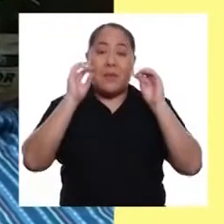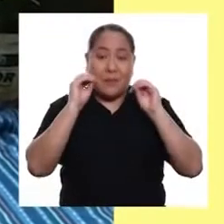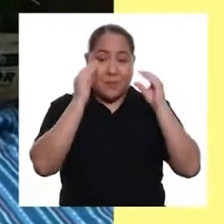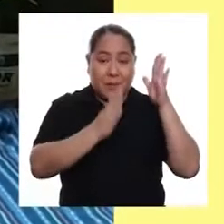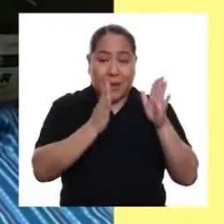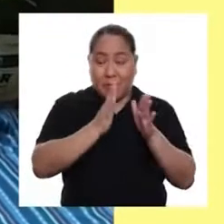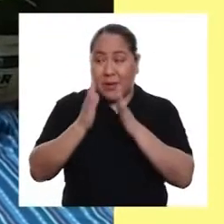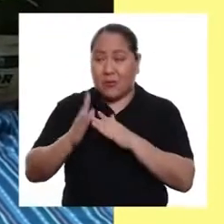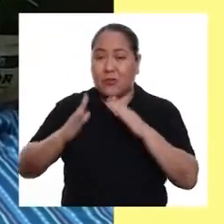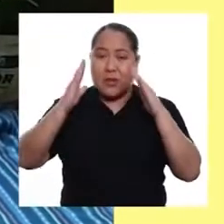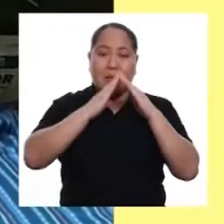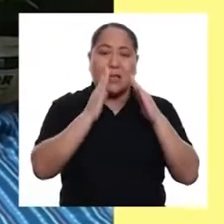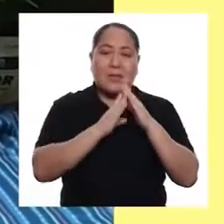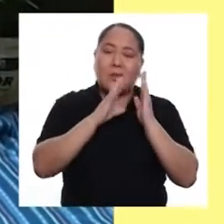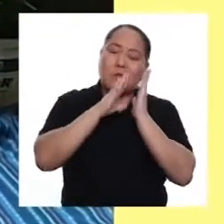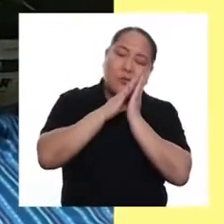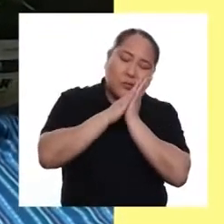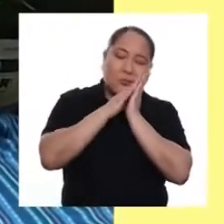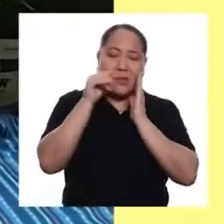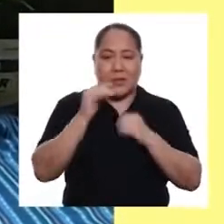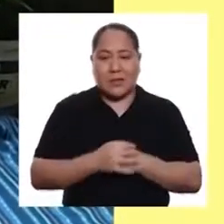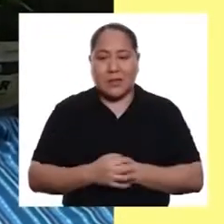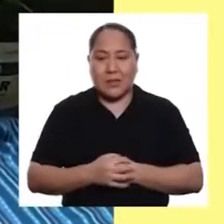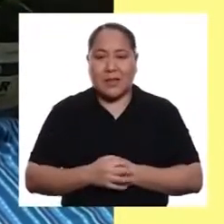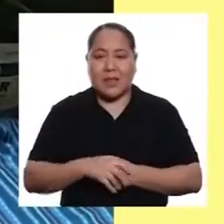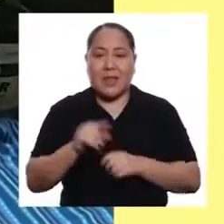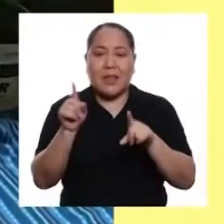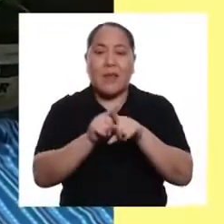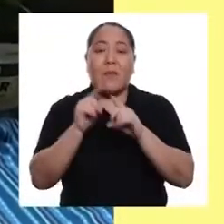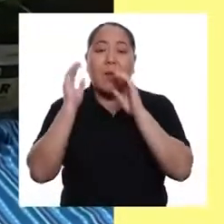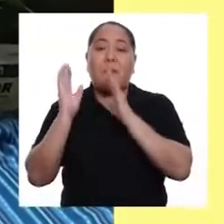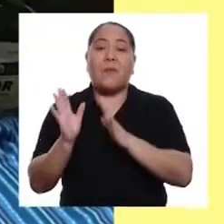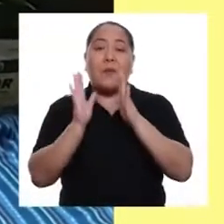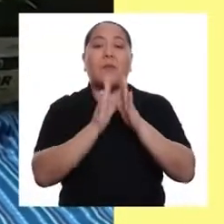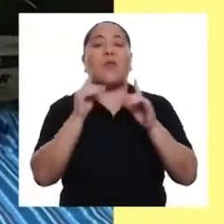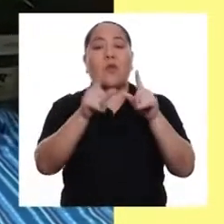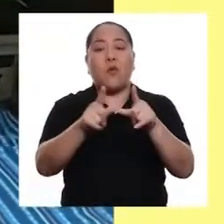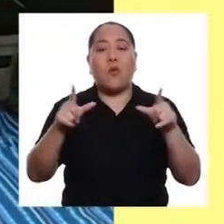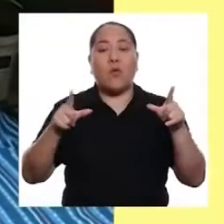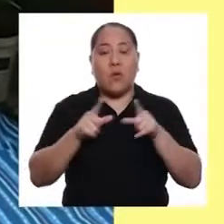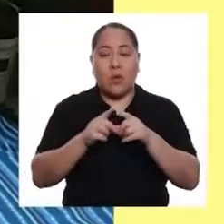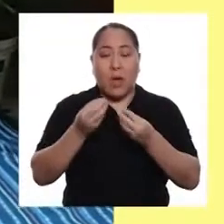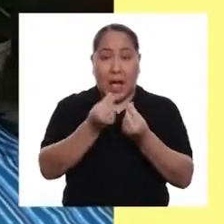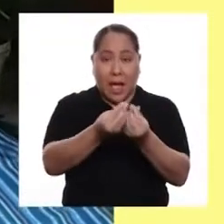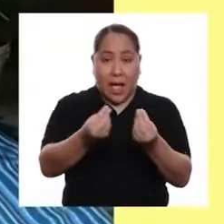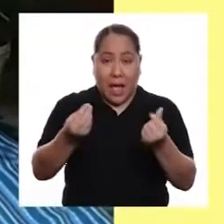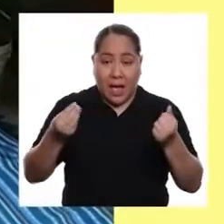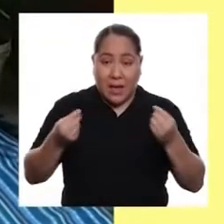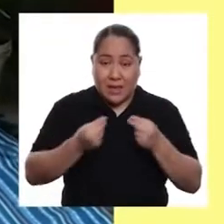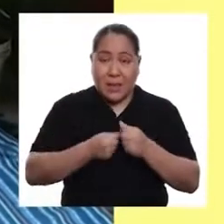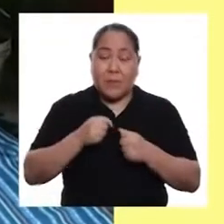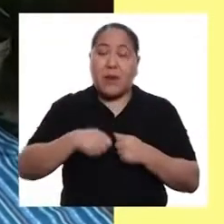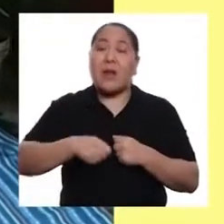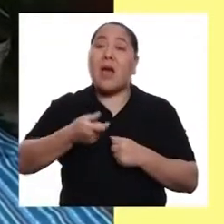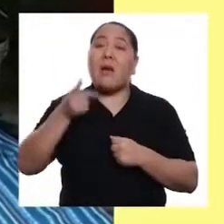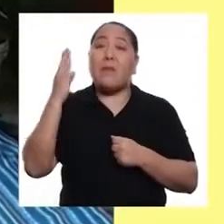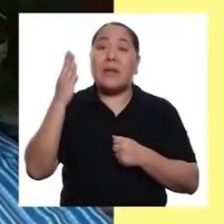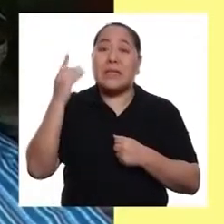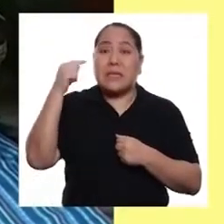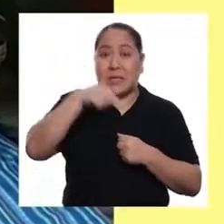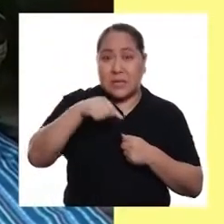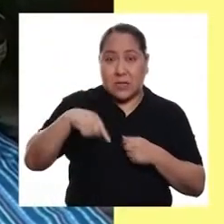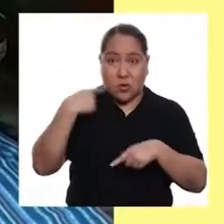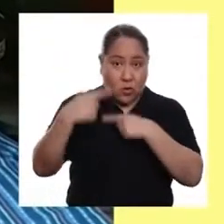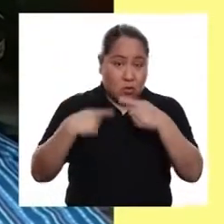su casita para que duerma a grigadita. También hemos preparado un depósito con arena para que